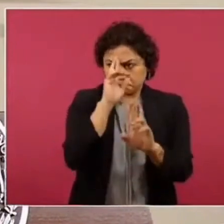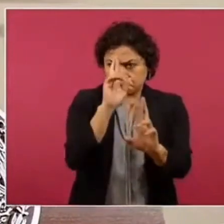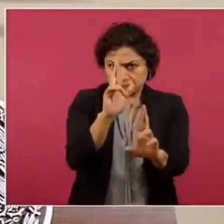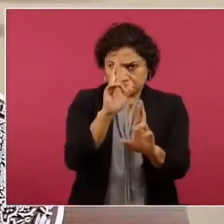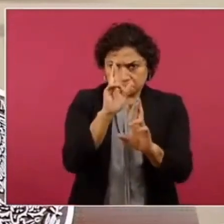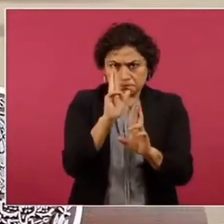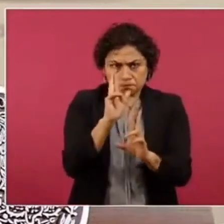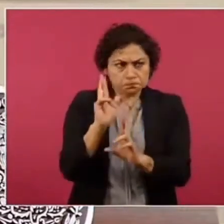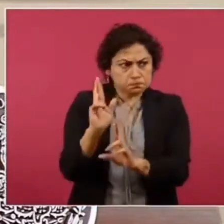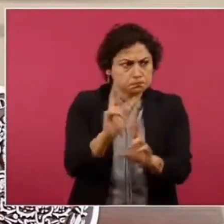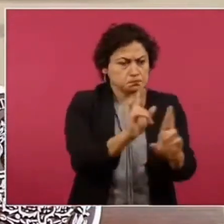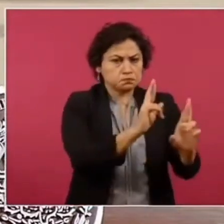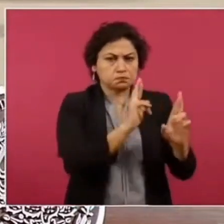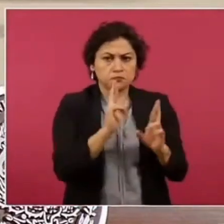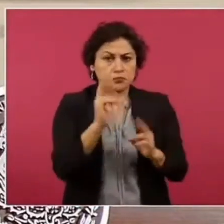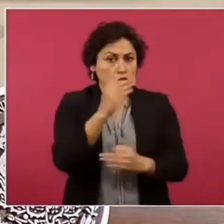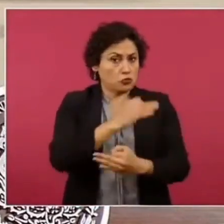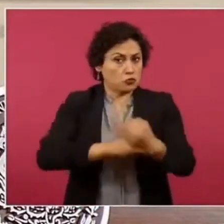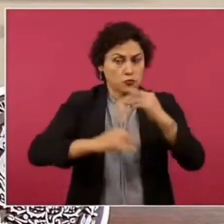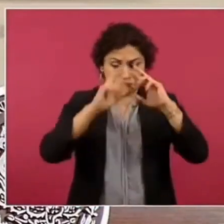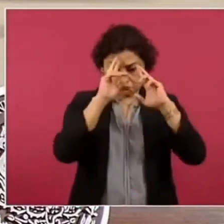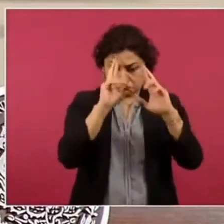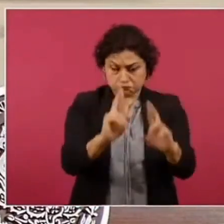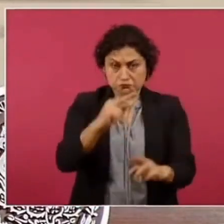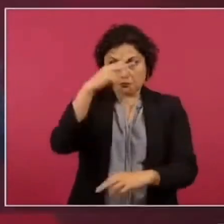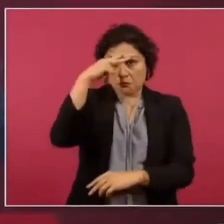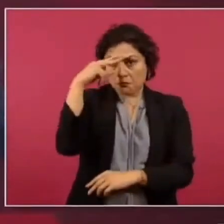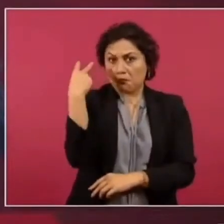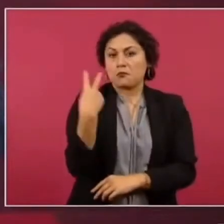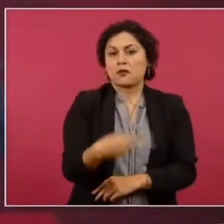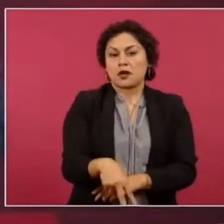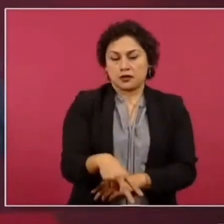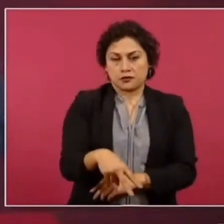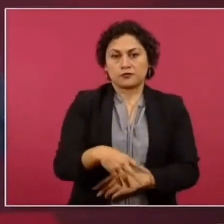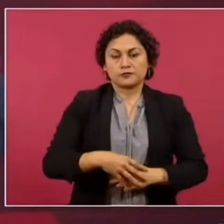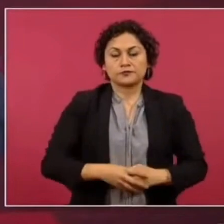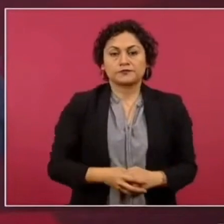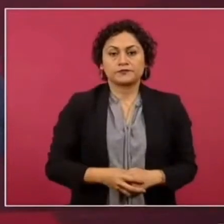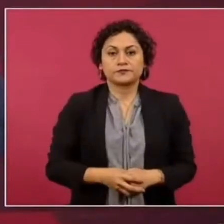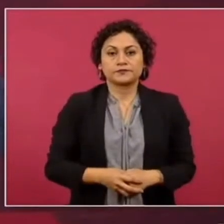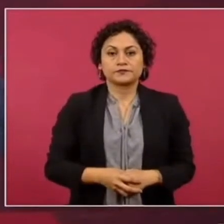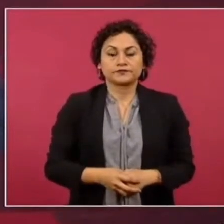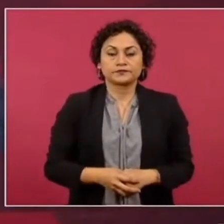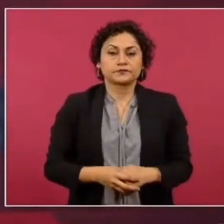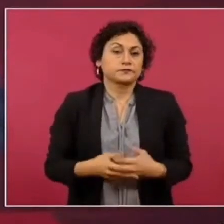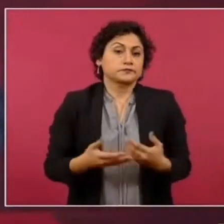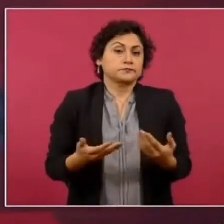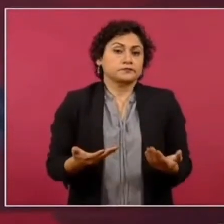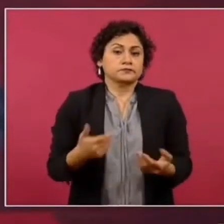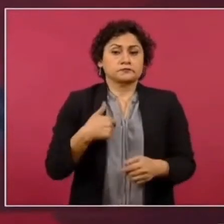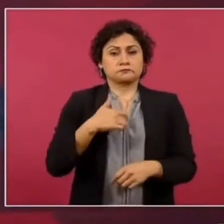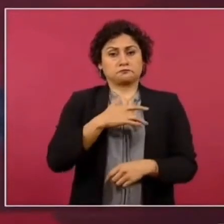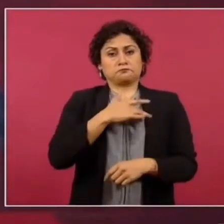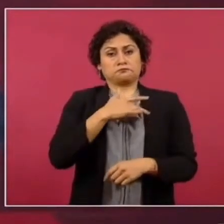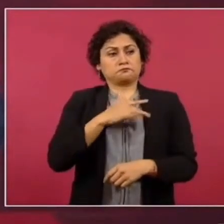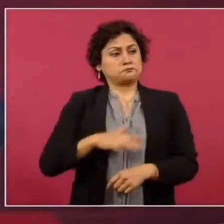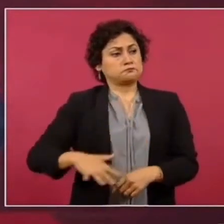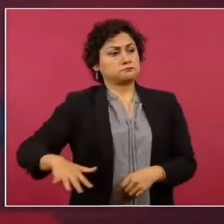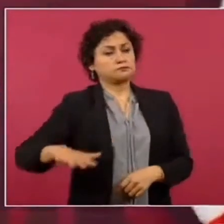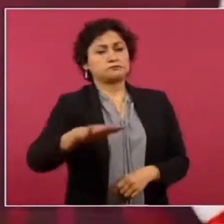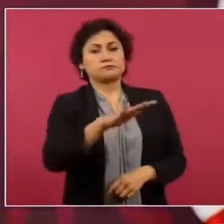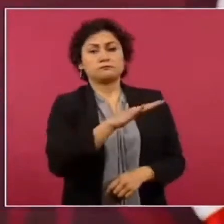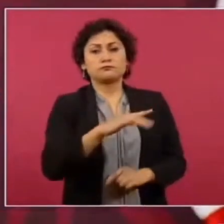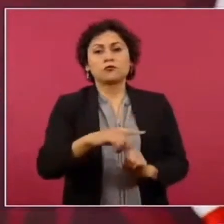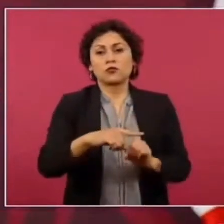a México y con optimismo por lo que está sucediendo